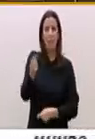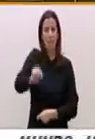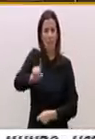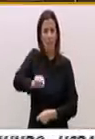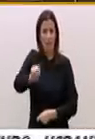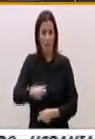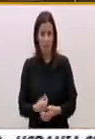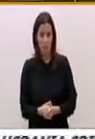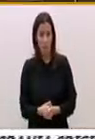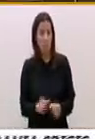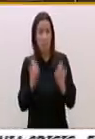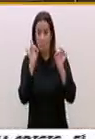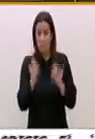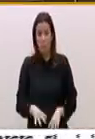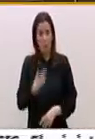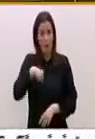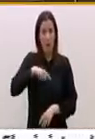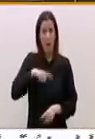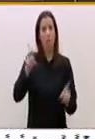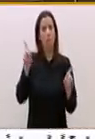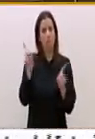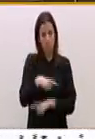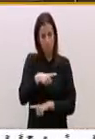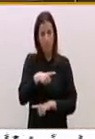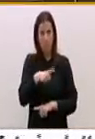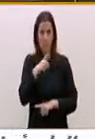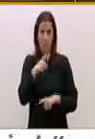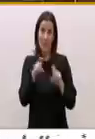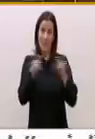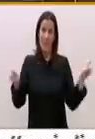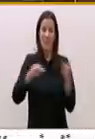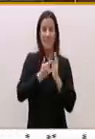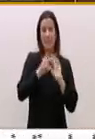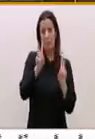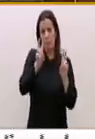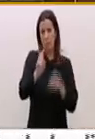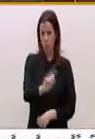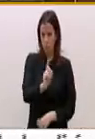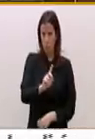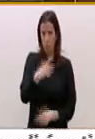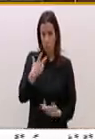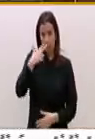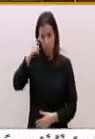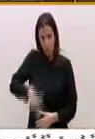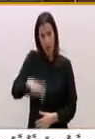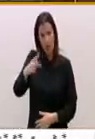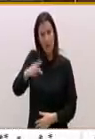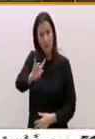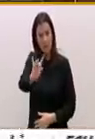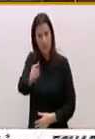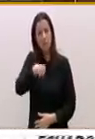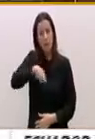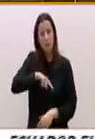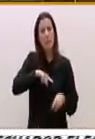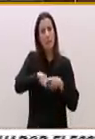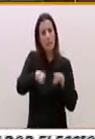Igual que censuramos que no se la declarase entidad sistémica, algo que sí le reconocieron a Bankia, también criticamos con dureza la